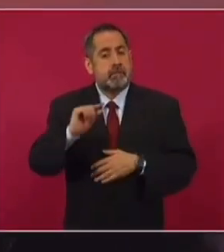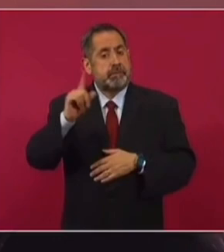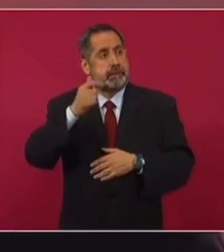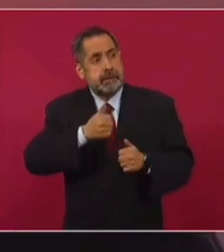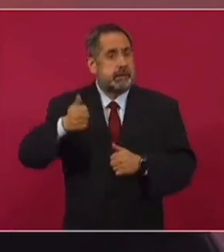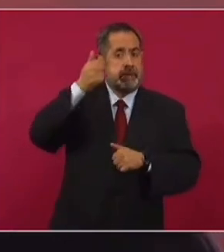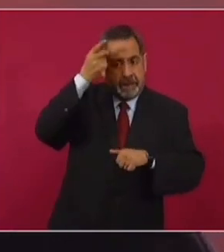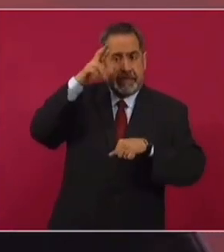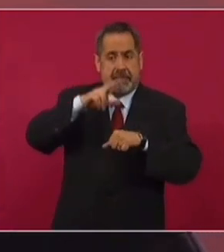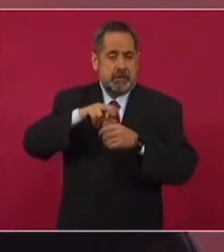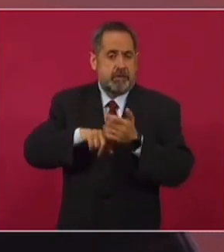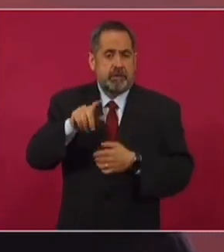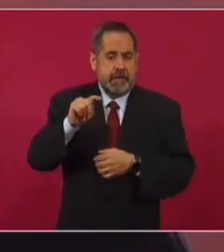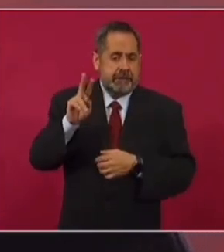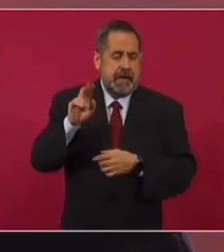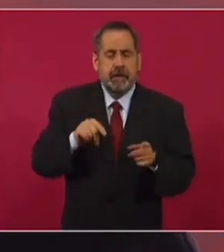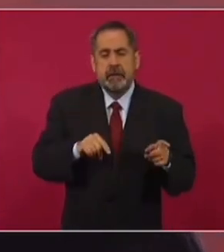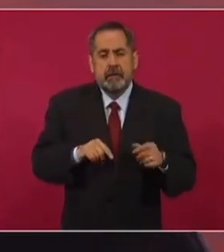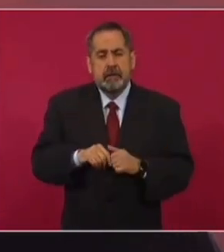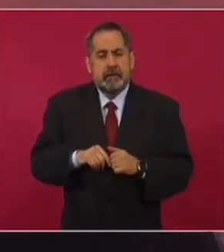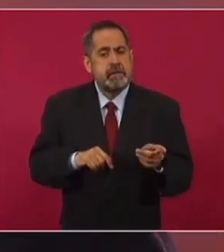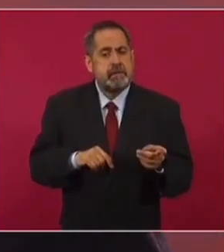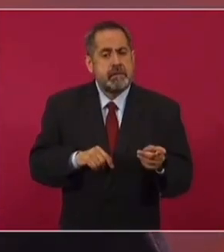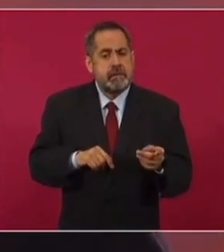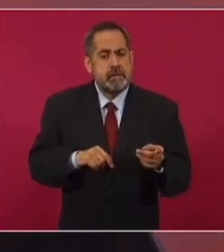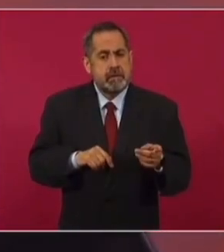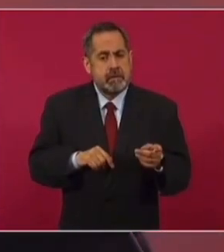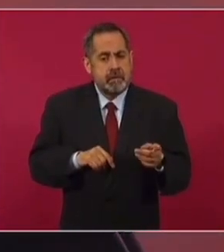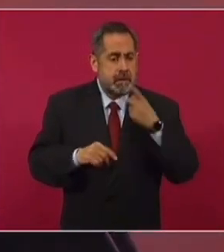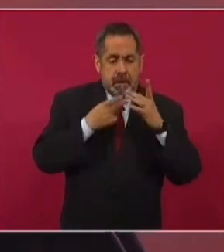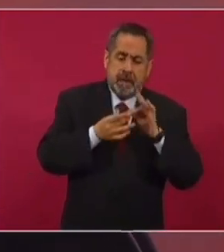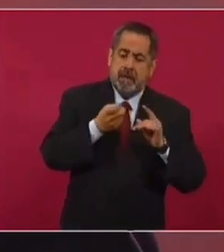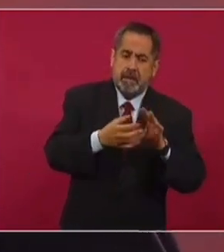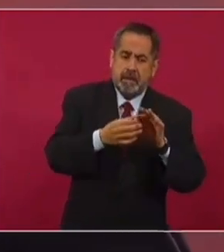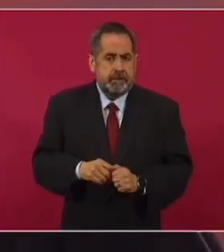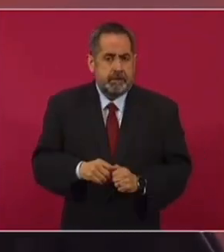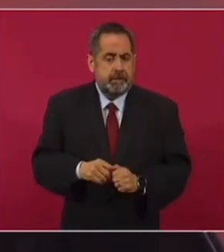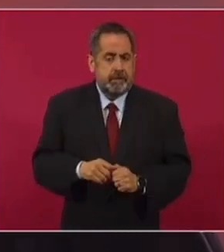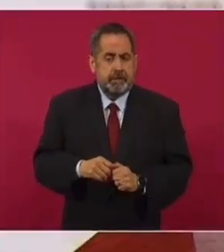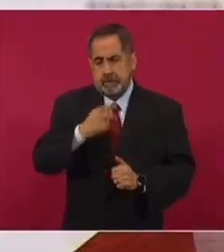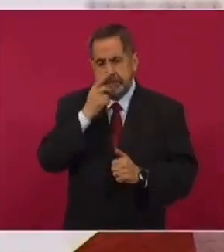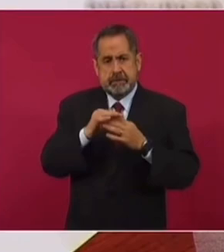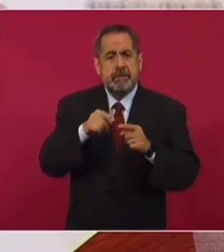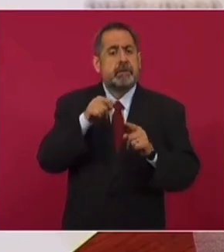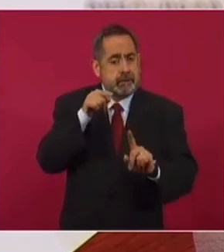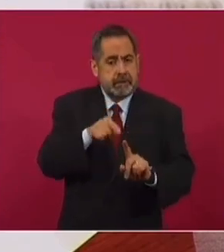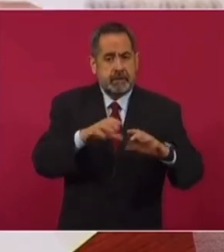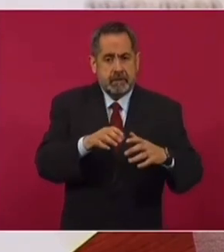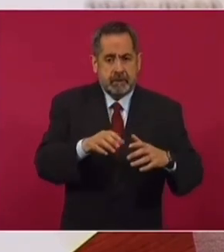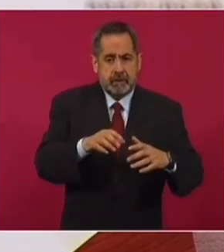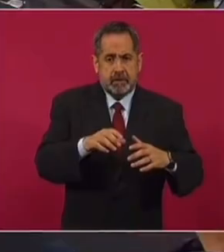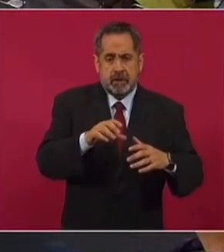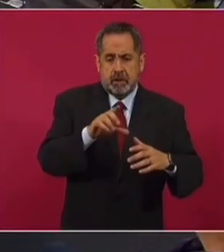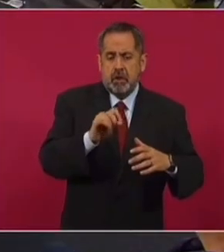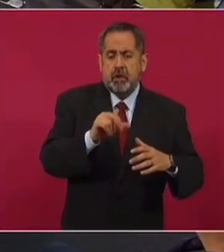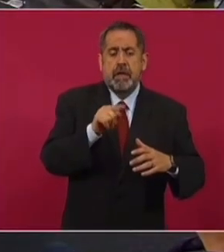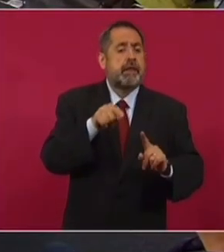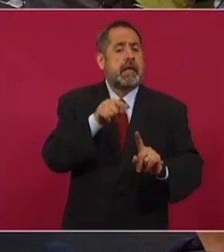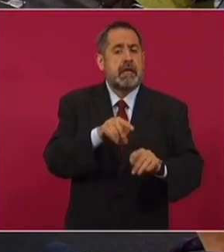alto directivo, de Televisa, te refirió a él, a Lore, diciendo que era para Televisa.